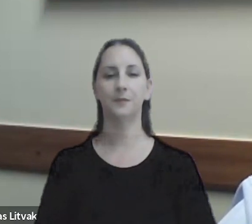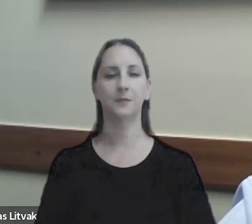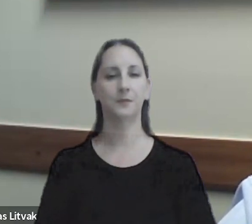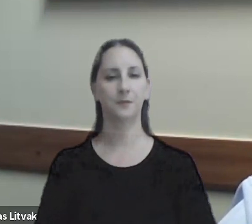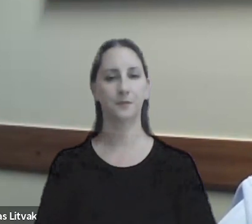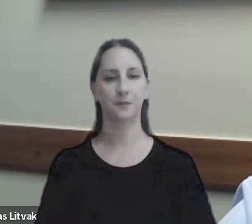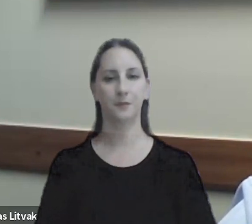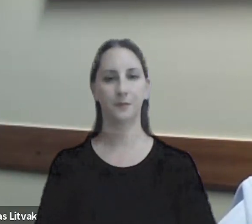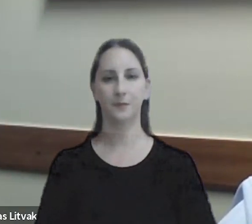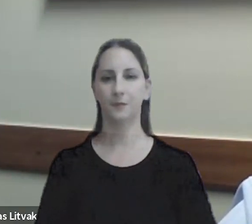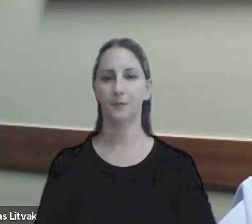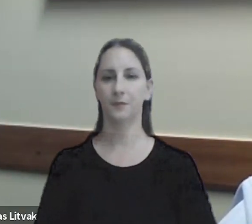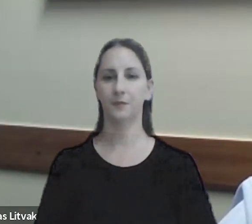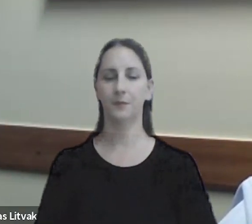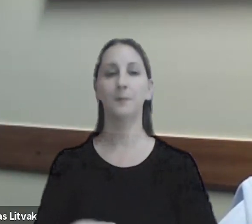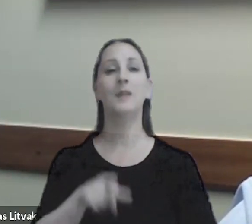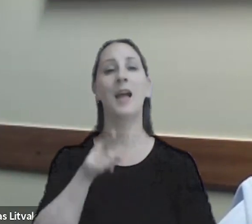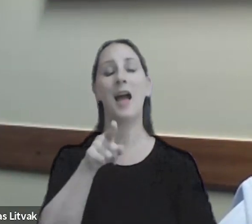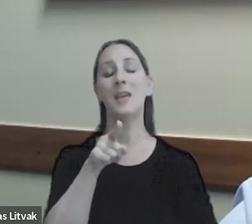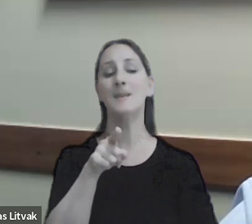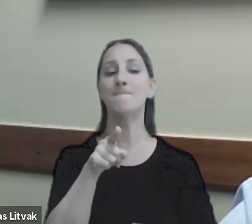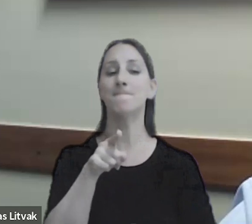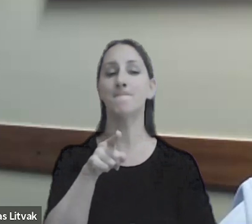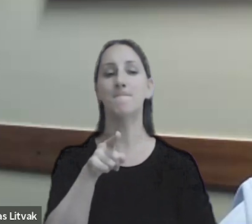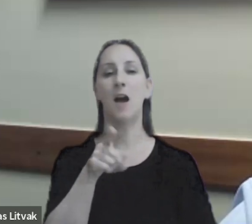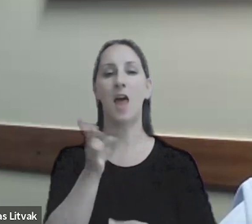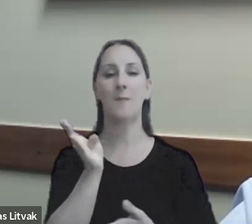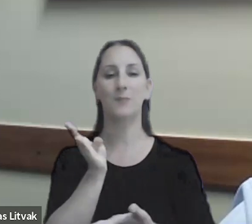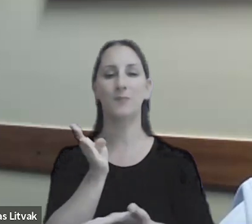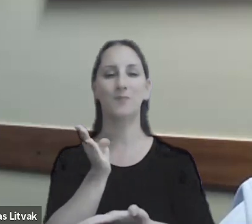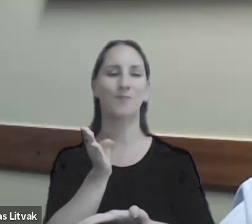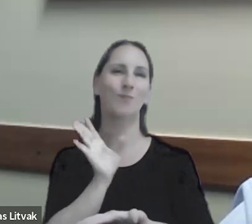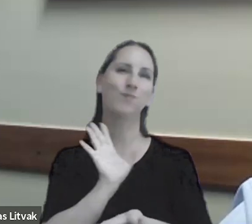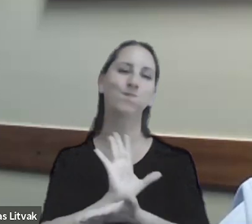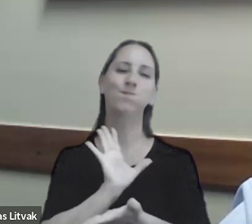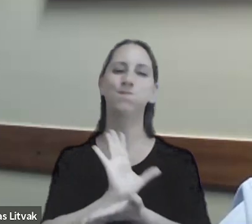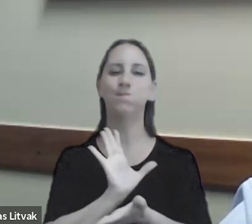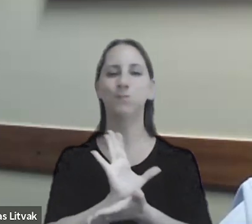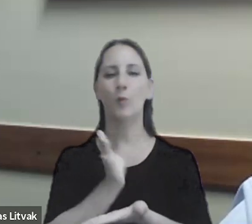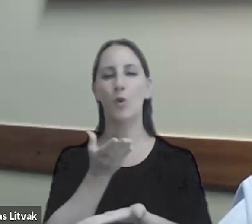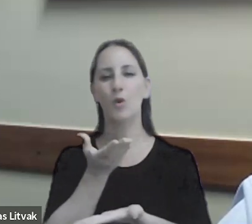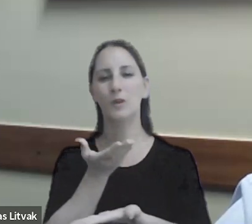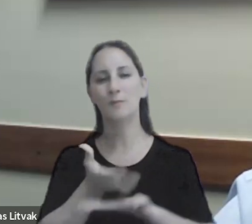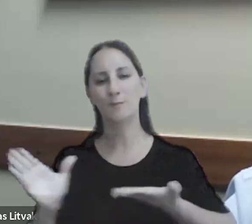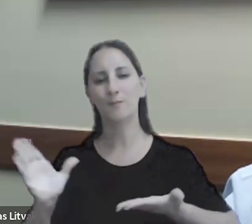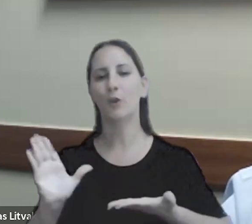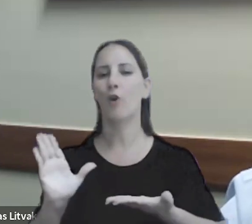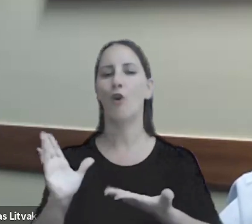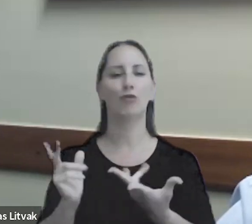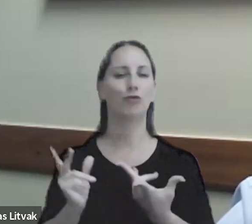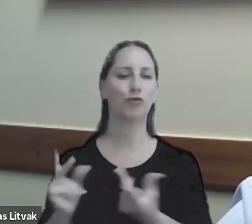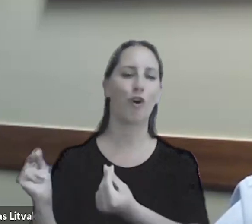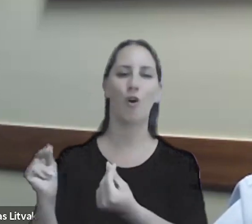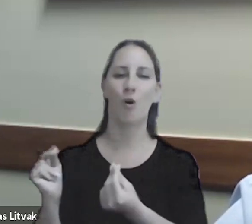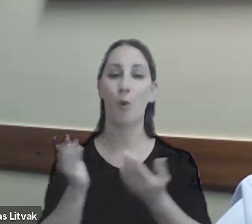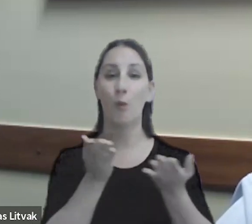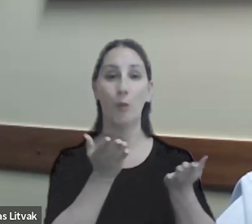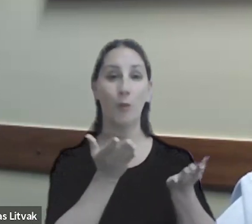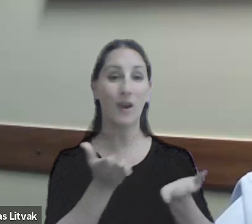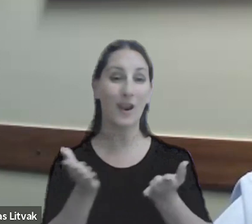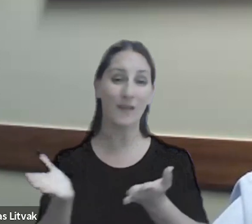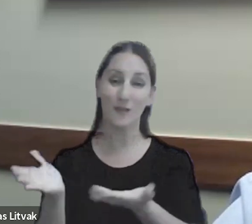que para excluir esas o para desestimar esos beneficios